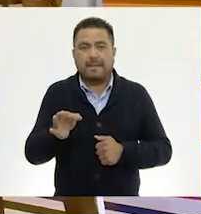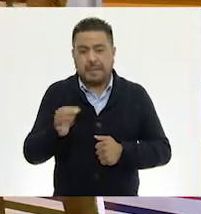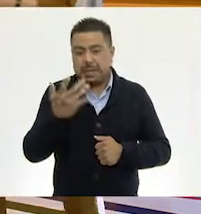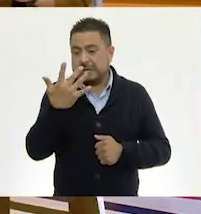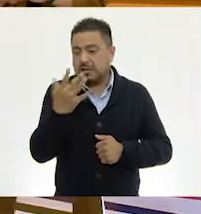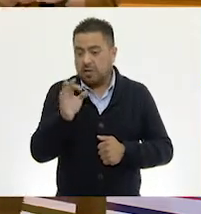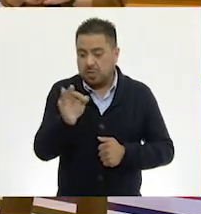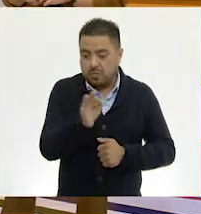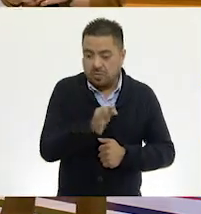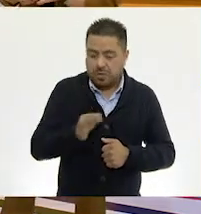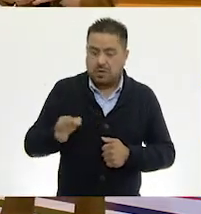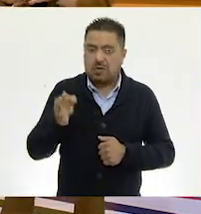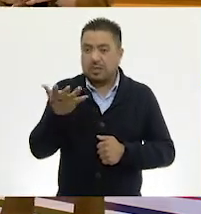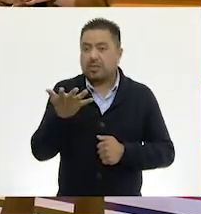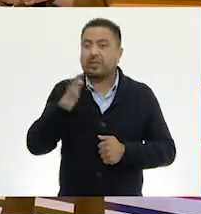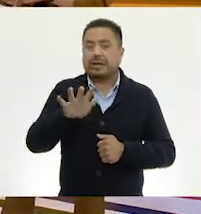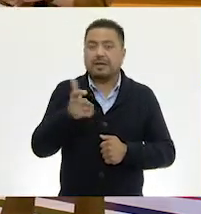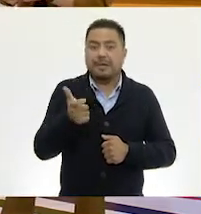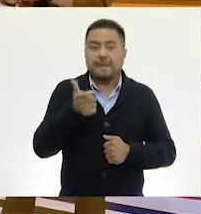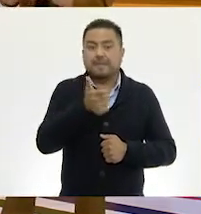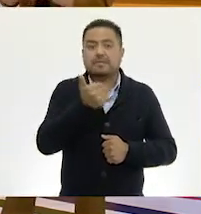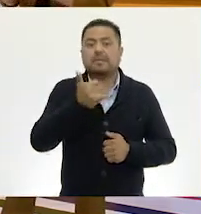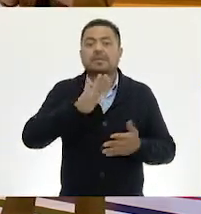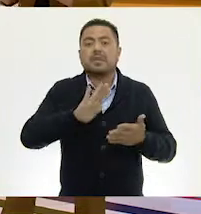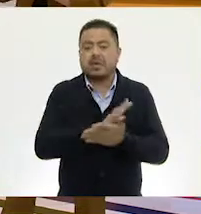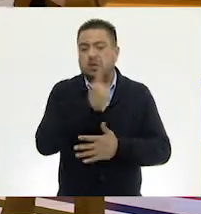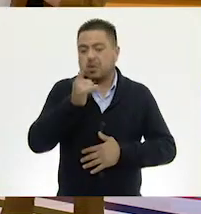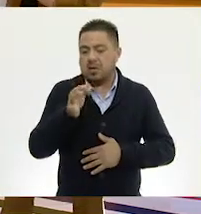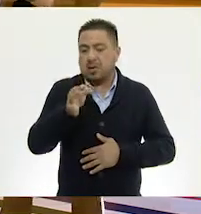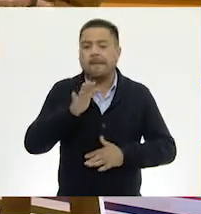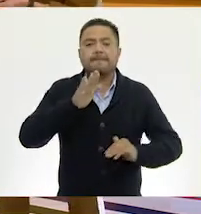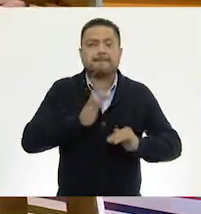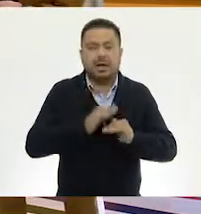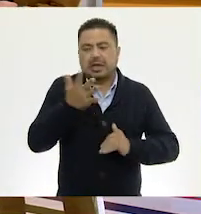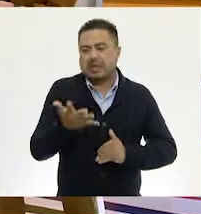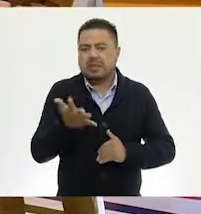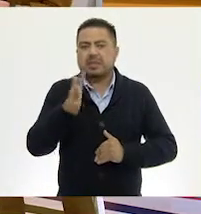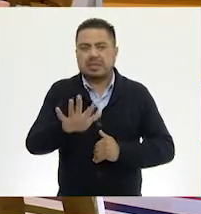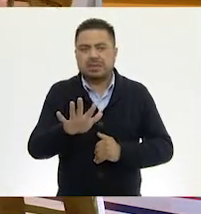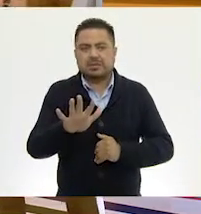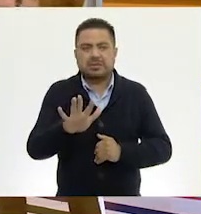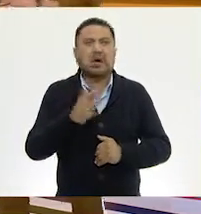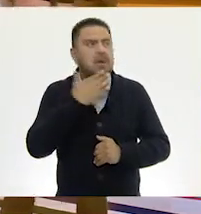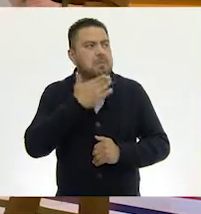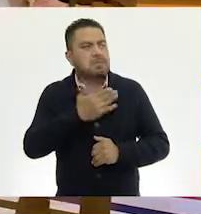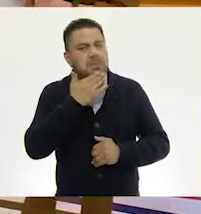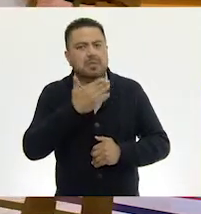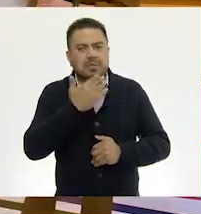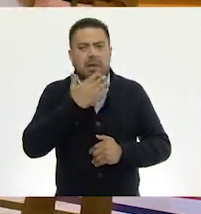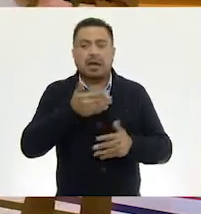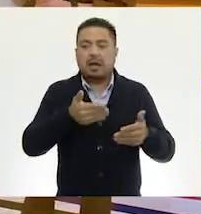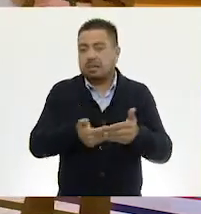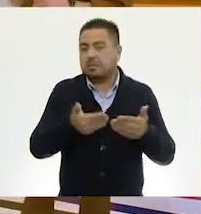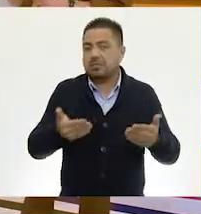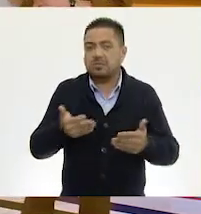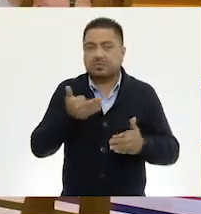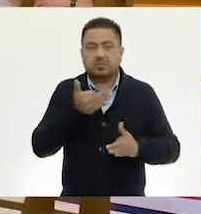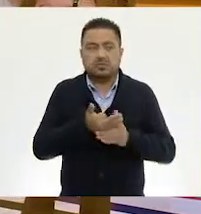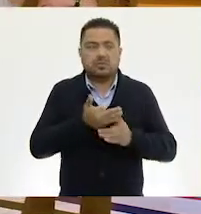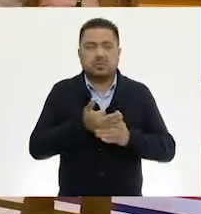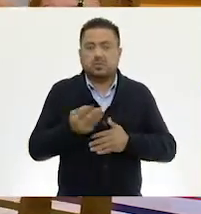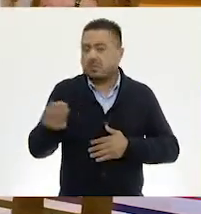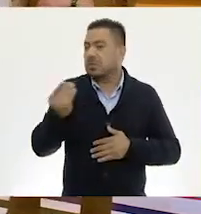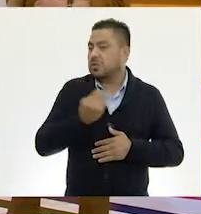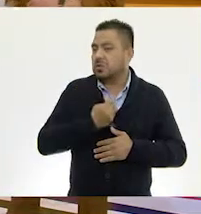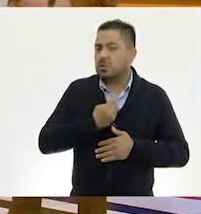Cinco monedas de diez pesos. pesos. Muy bien. una moneda más de diez pesos. Muy bien. Y entonces, como dices, una